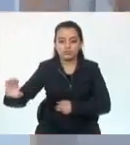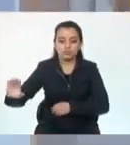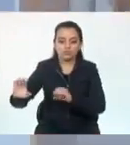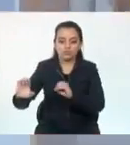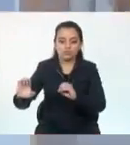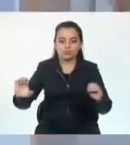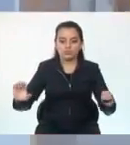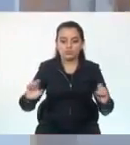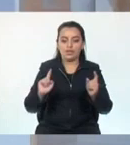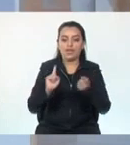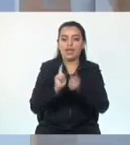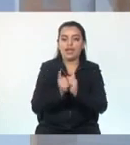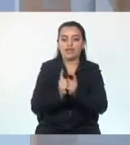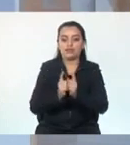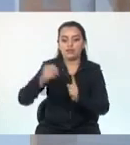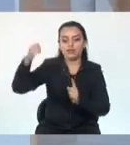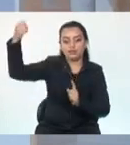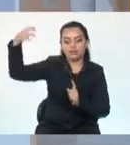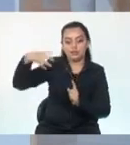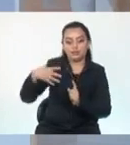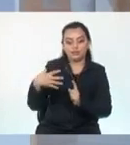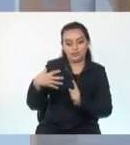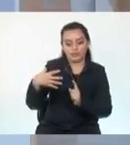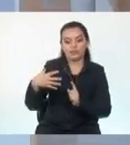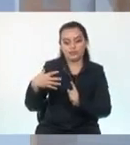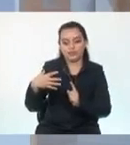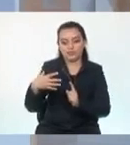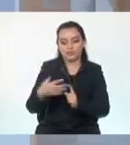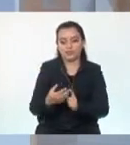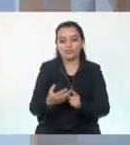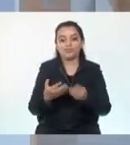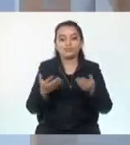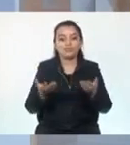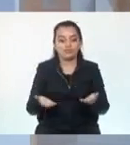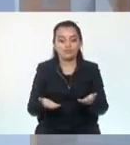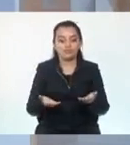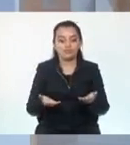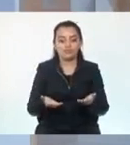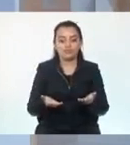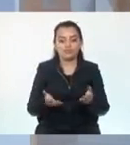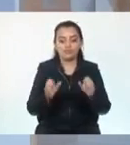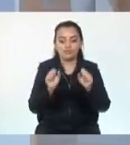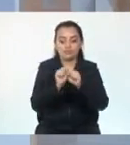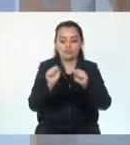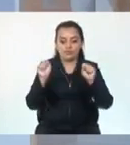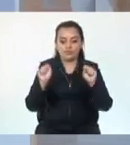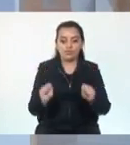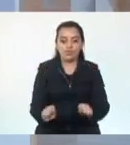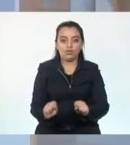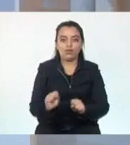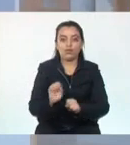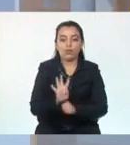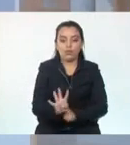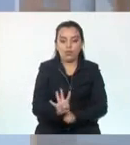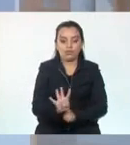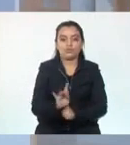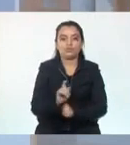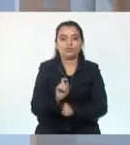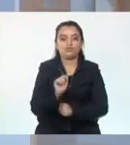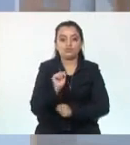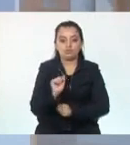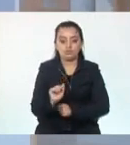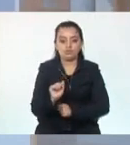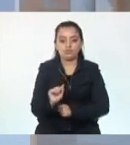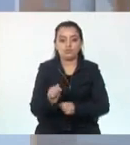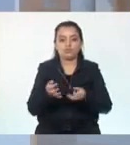Déjenme contarles que los puntos cardinales es el sistema de cuatro puntos que forman el